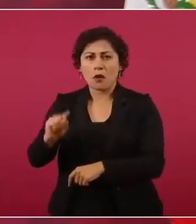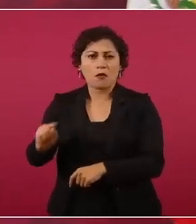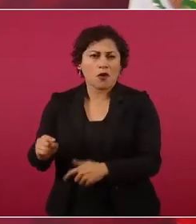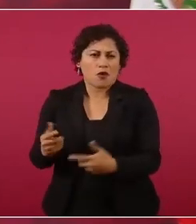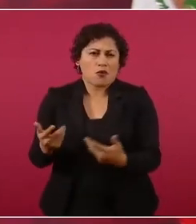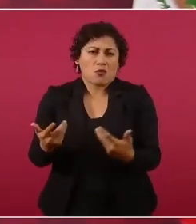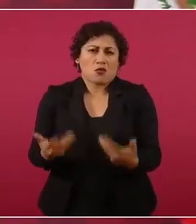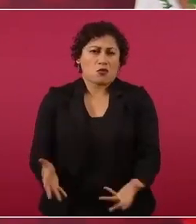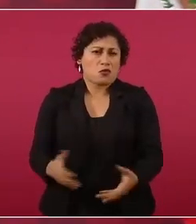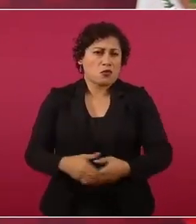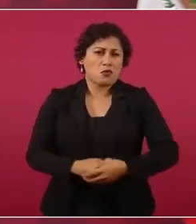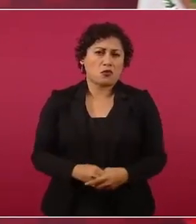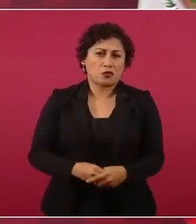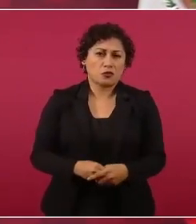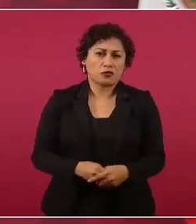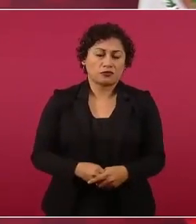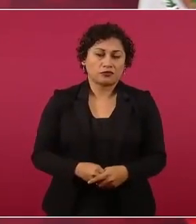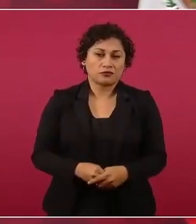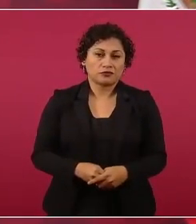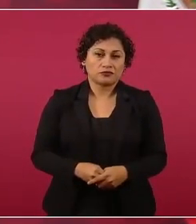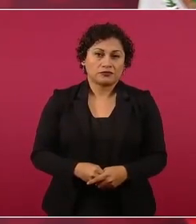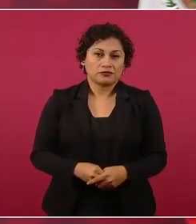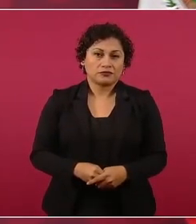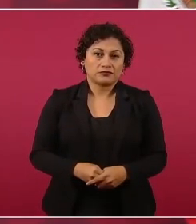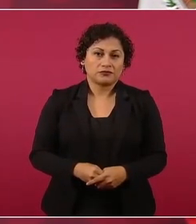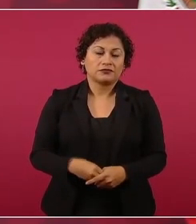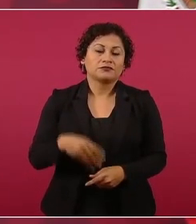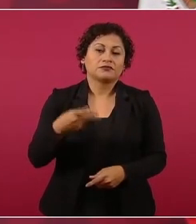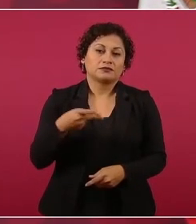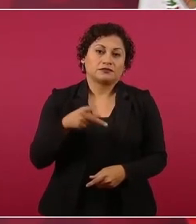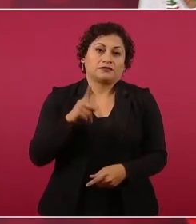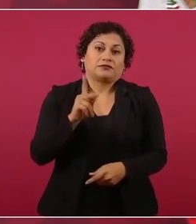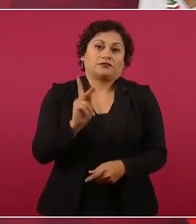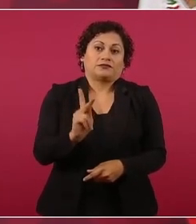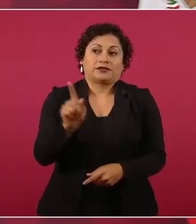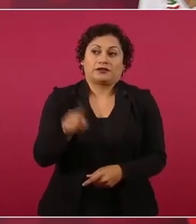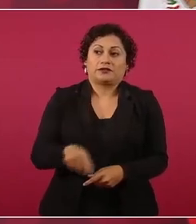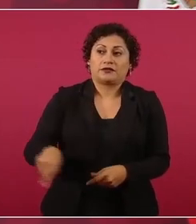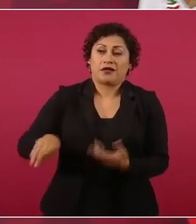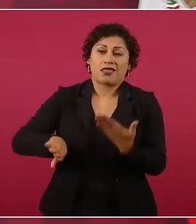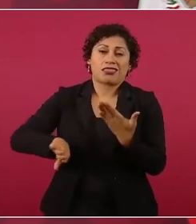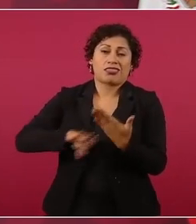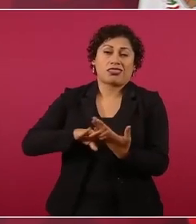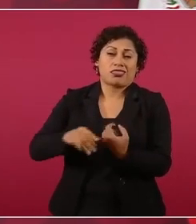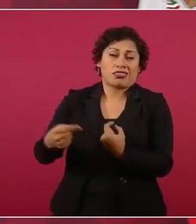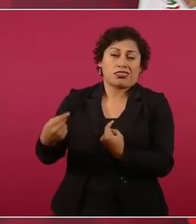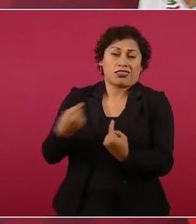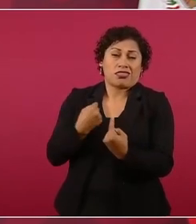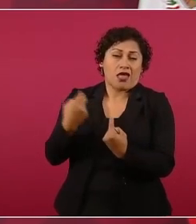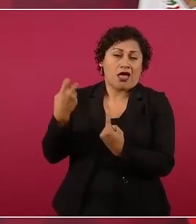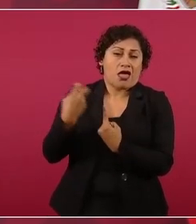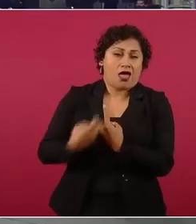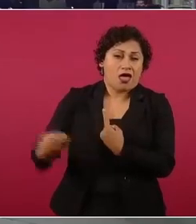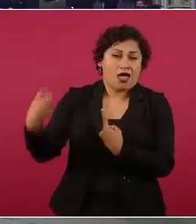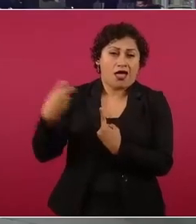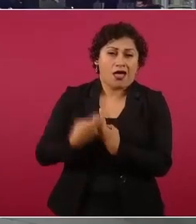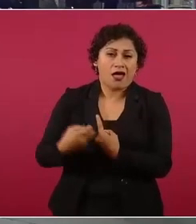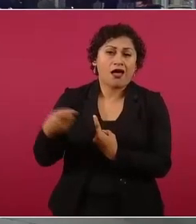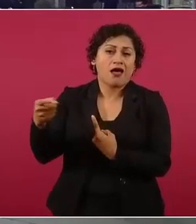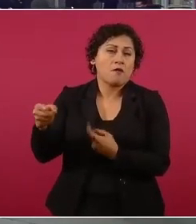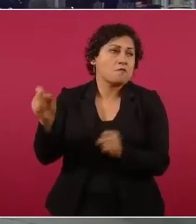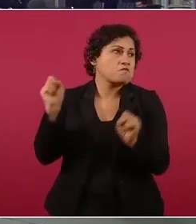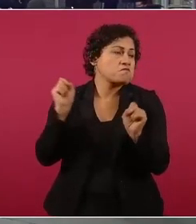pero ya no hayan qué hacer los conservadores.